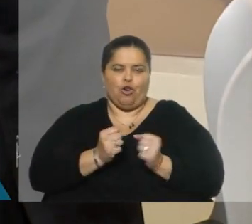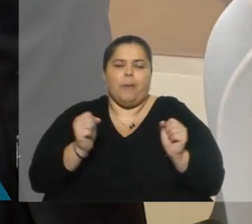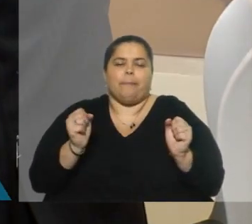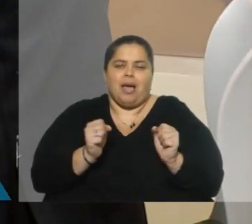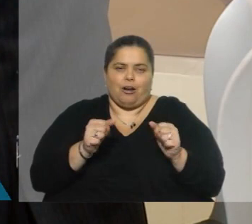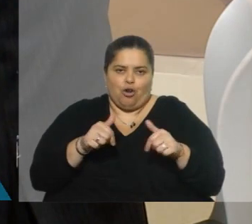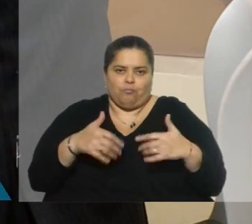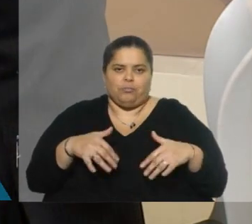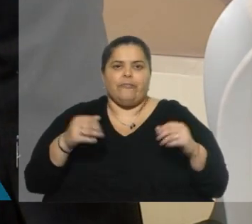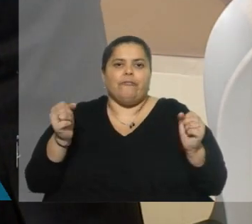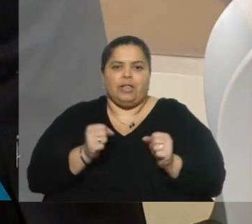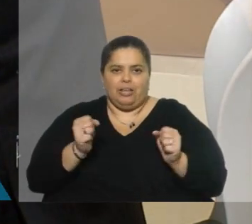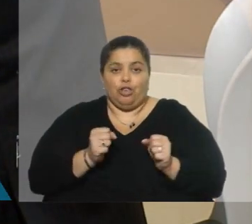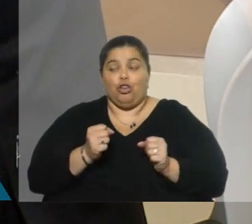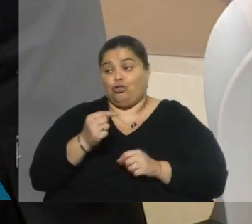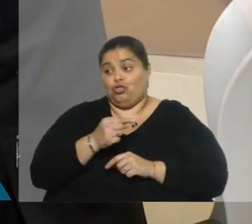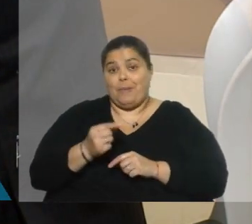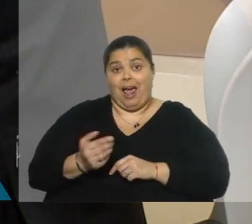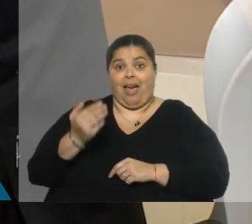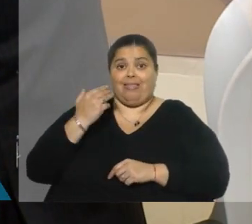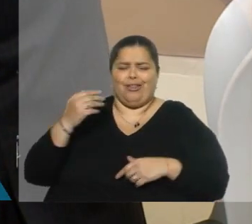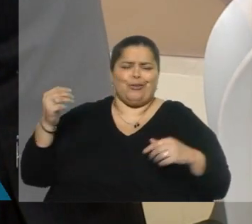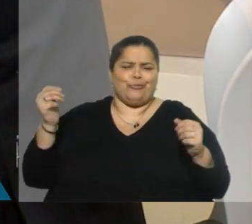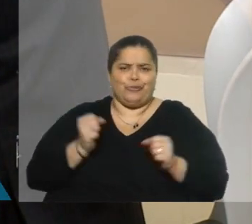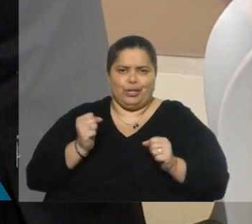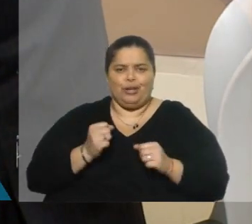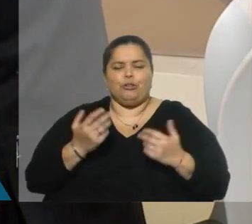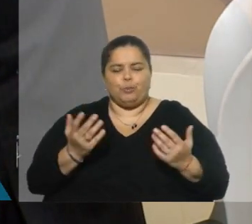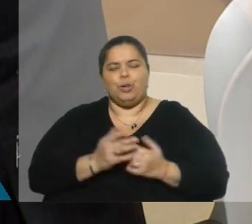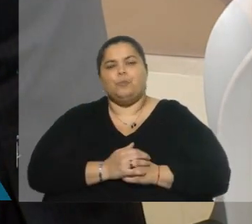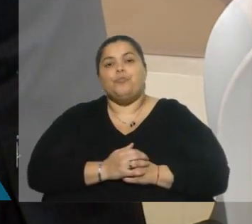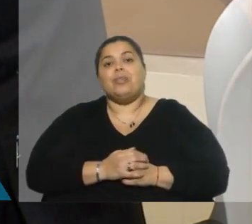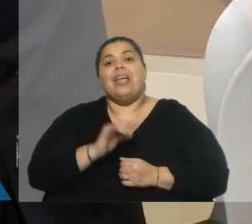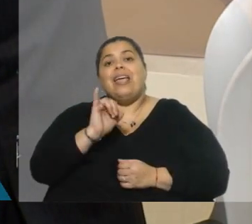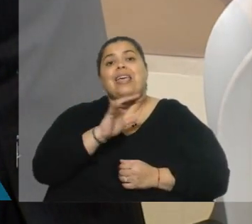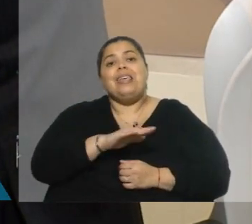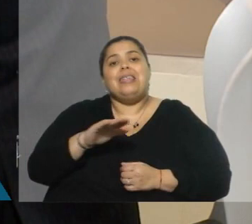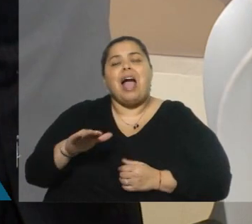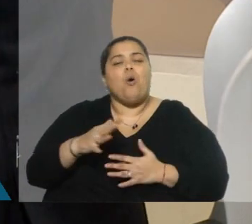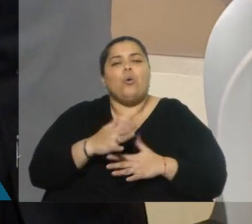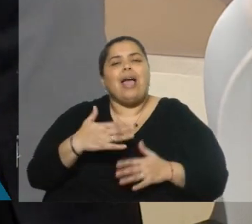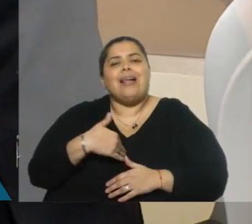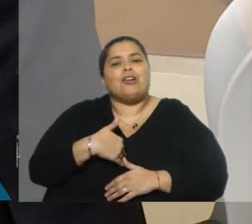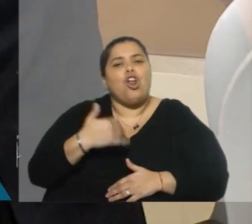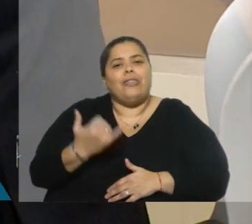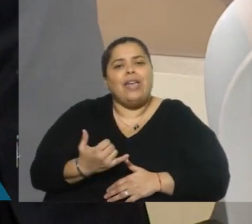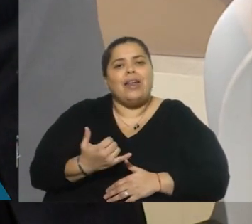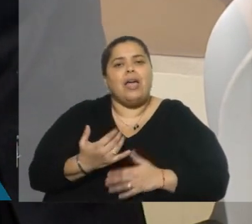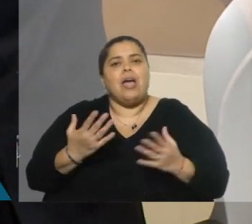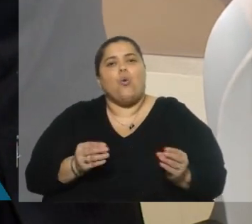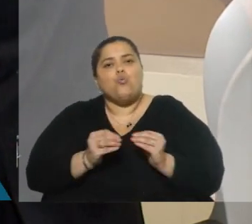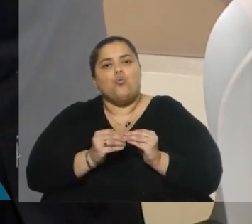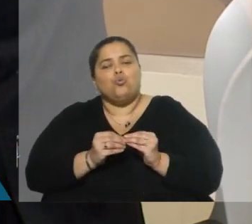poquito, pero seguimos, ¿no? La semana anterior hubo bastante frío también. El INAO, ¿qué rol juega allí con el Mides?